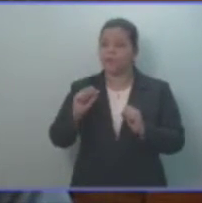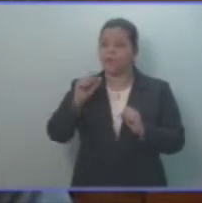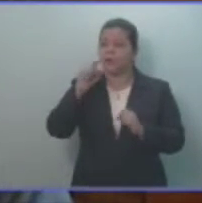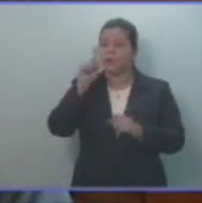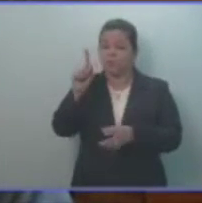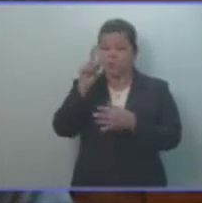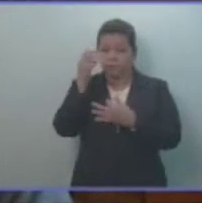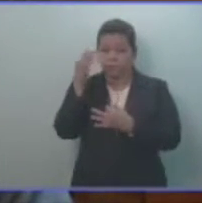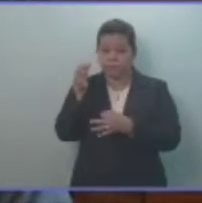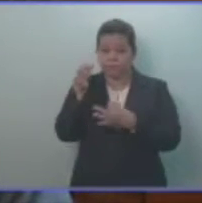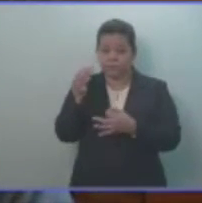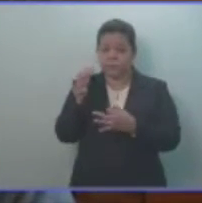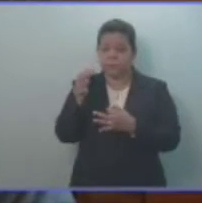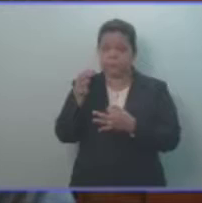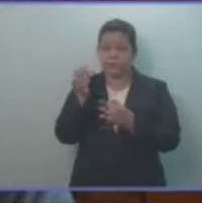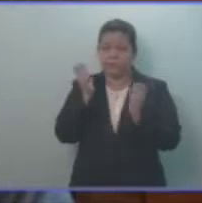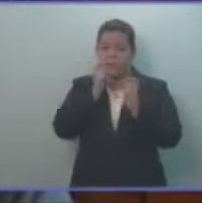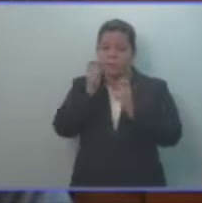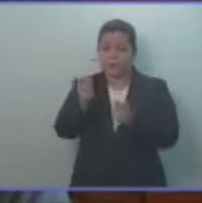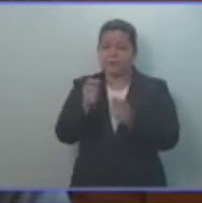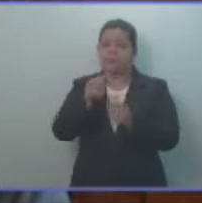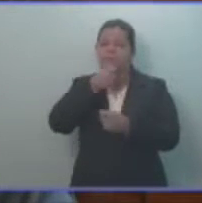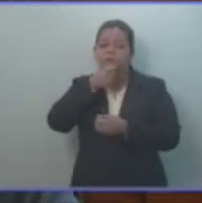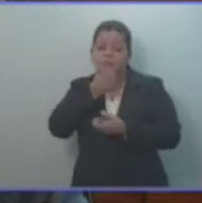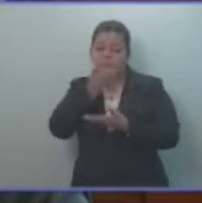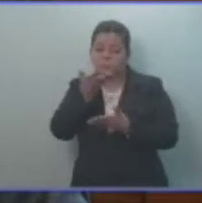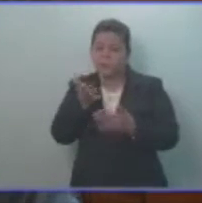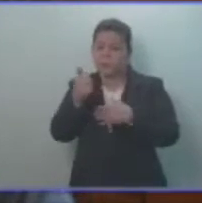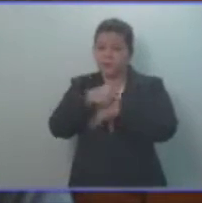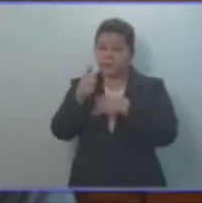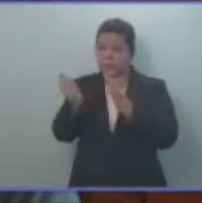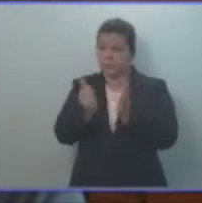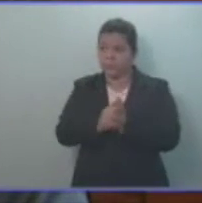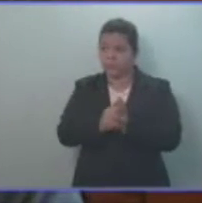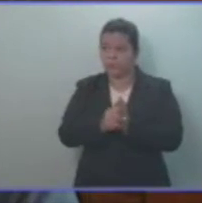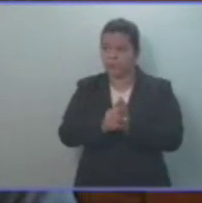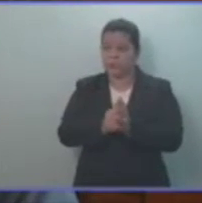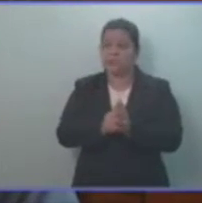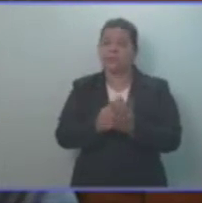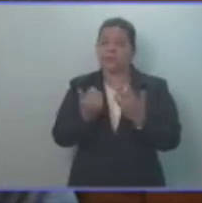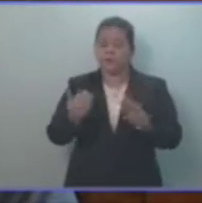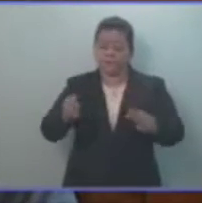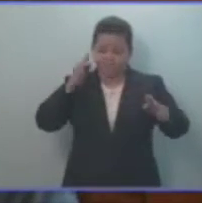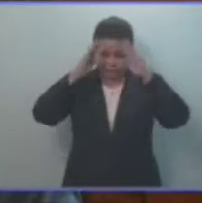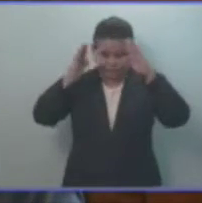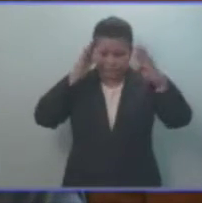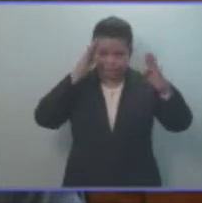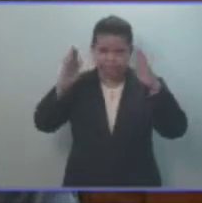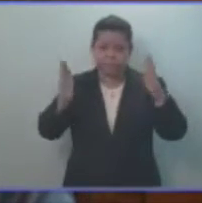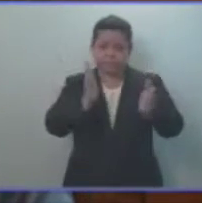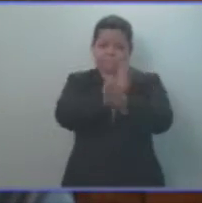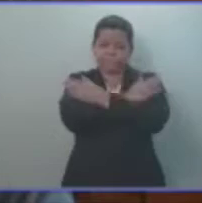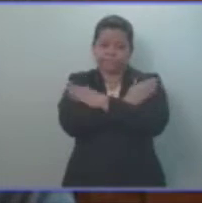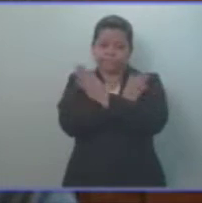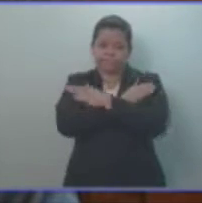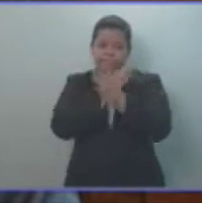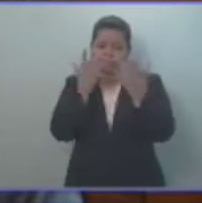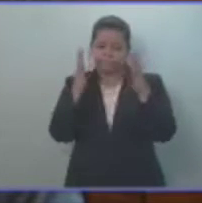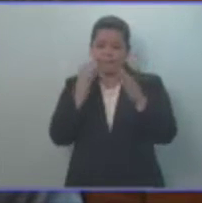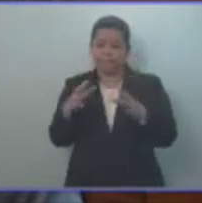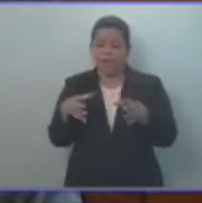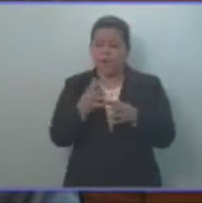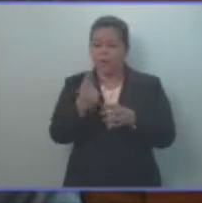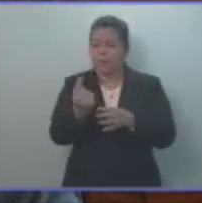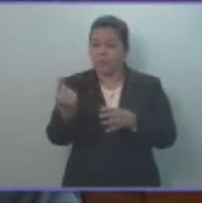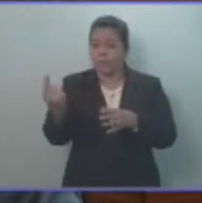correspondencia para emitir pronunciamiento como asamblea legislativa, saludando y felicitando a los sindicalistas